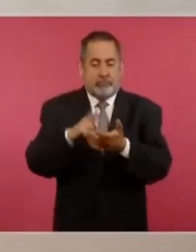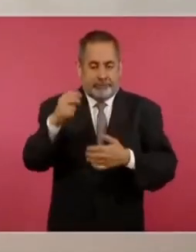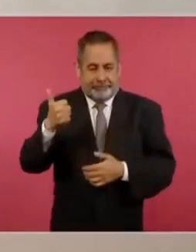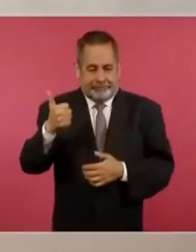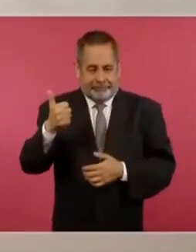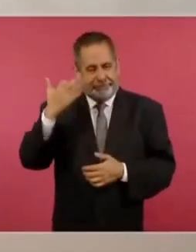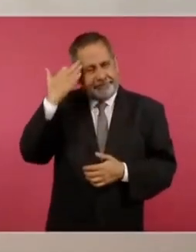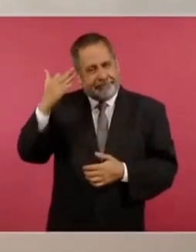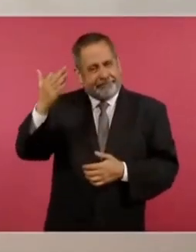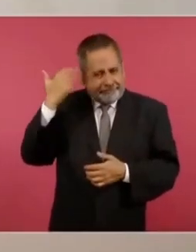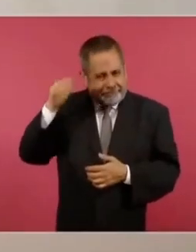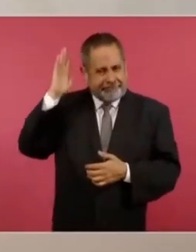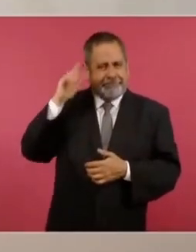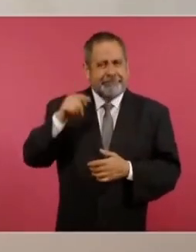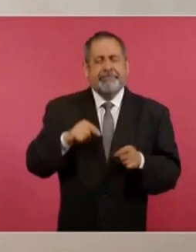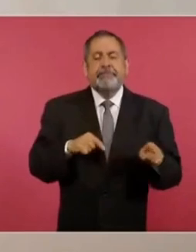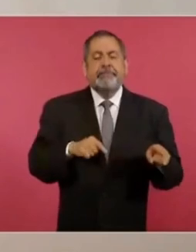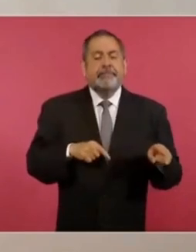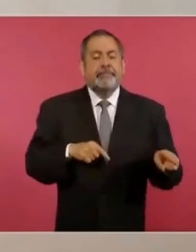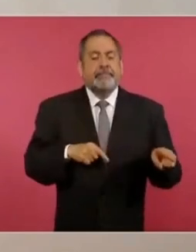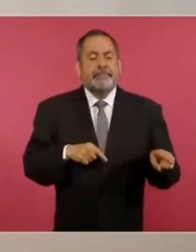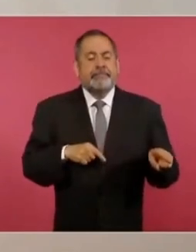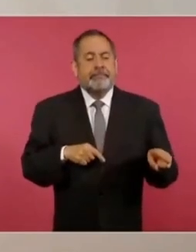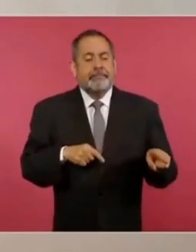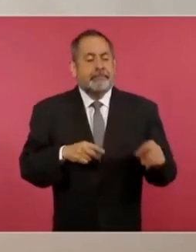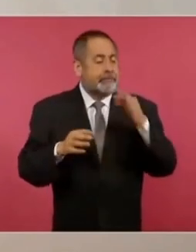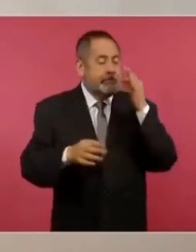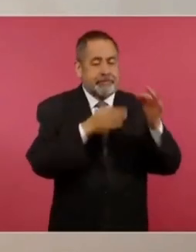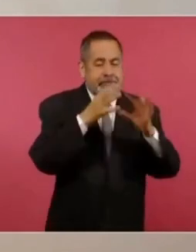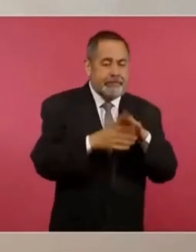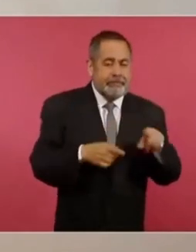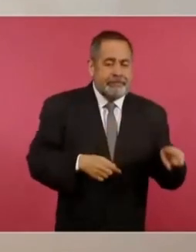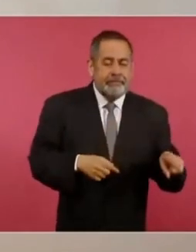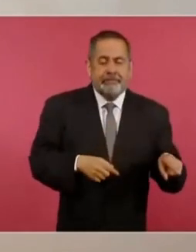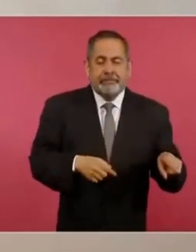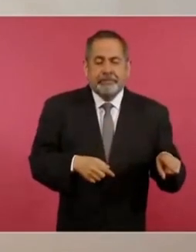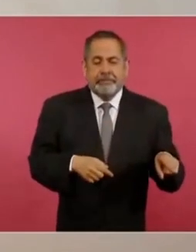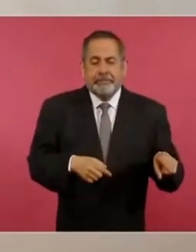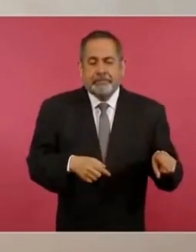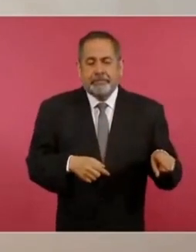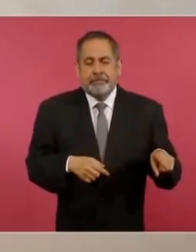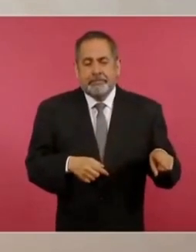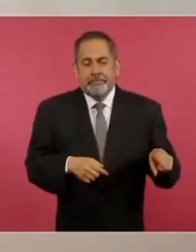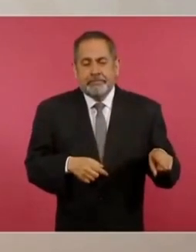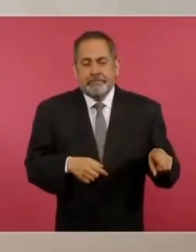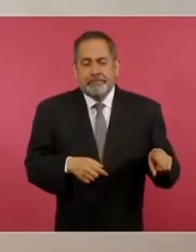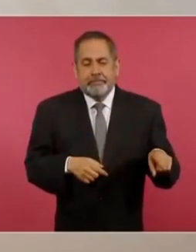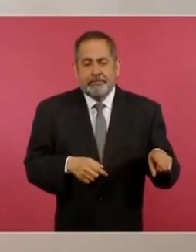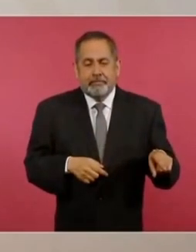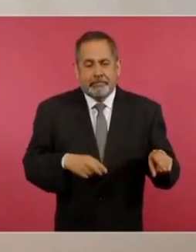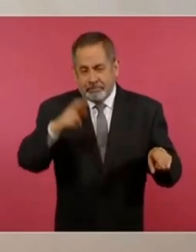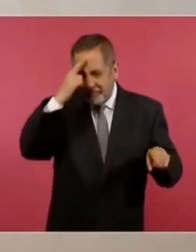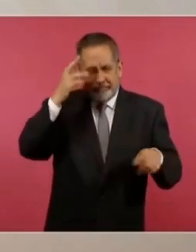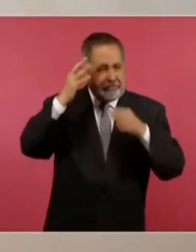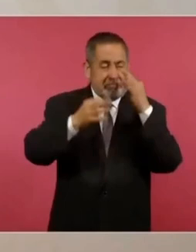que nadie iba a poder tener más que dos hijos.